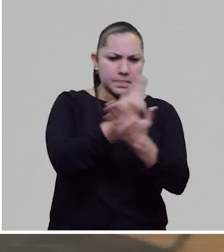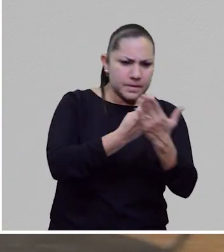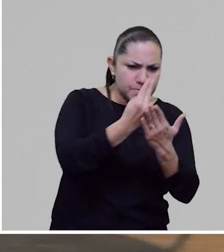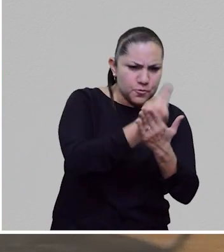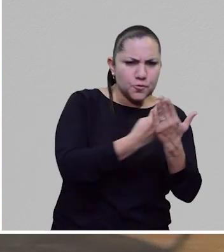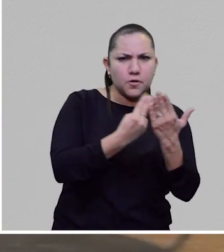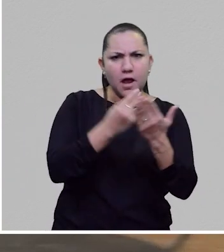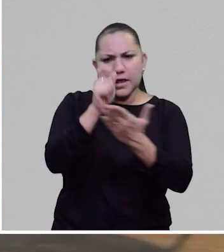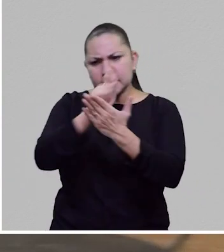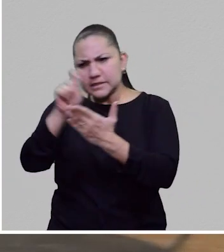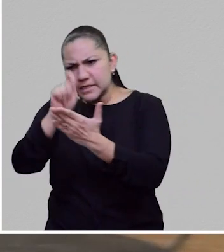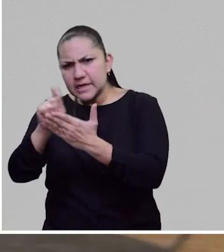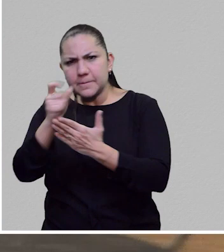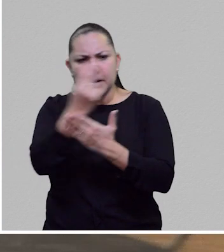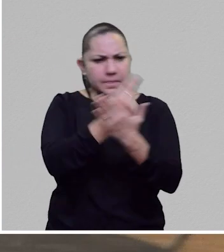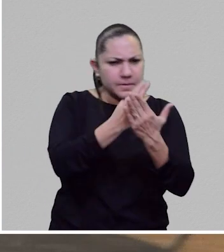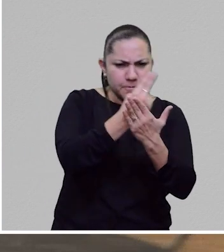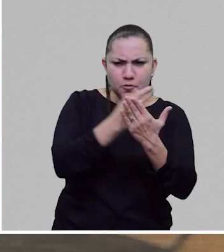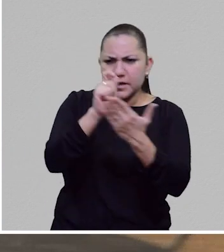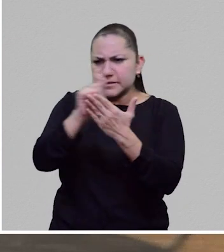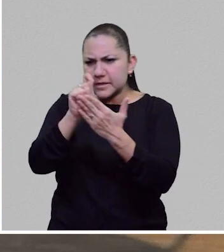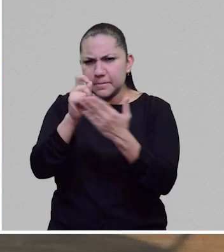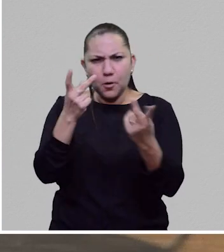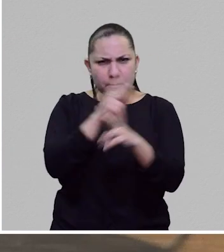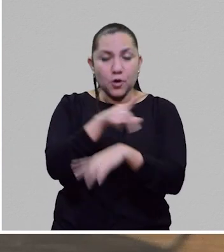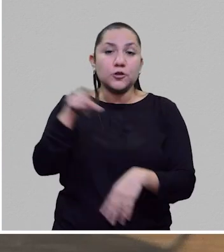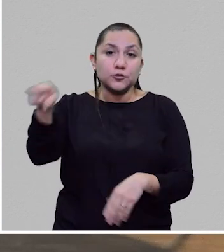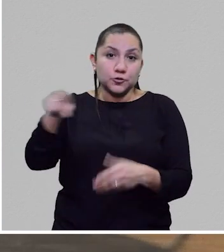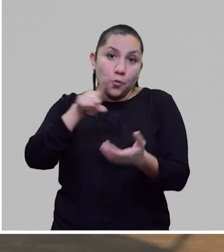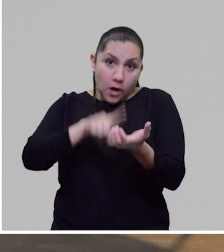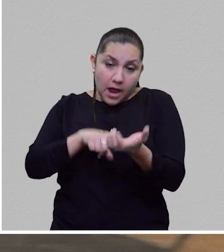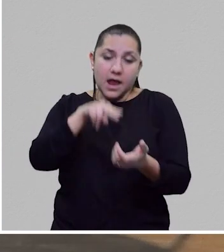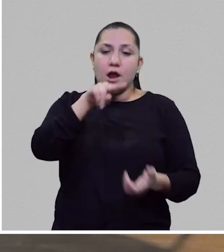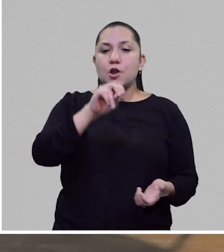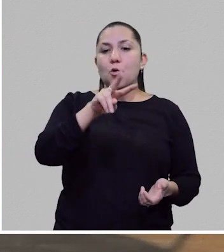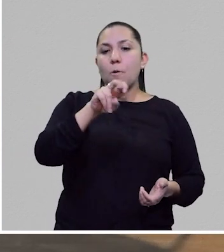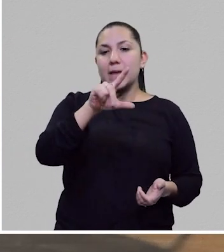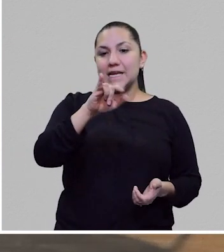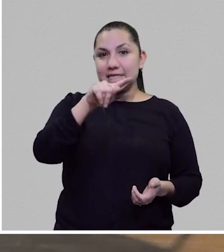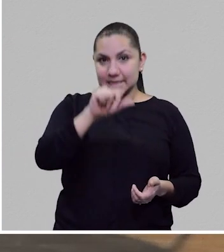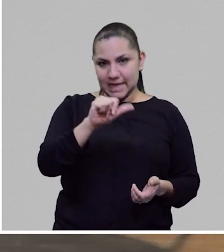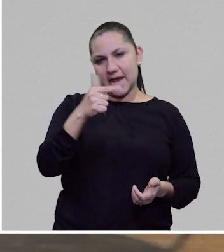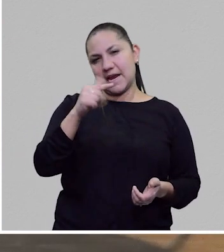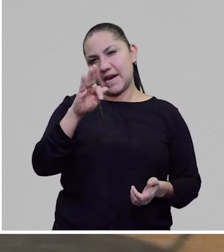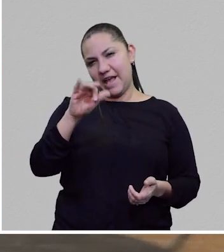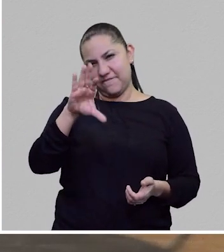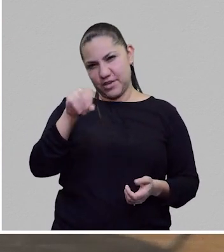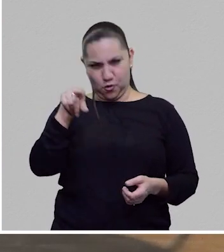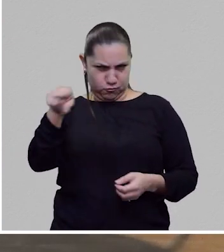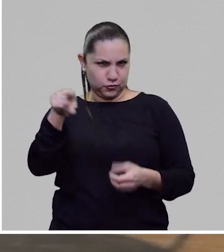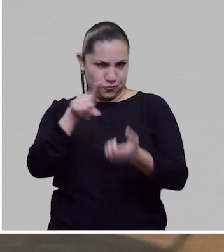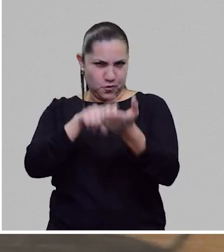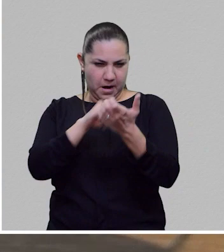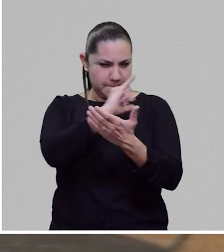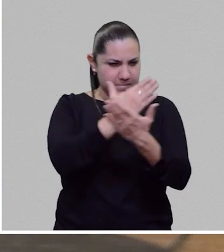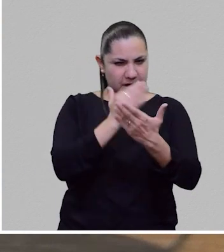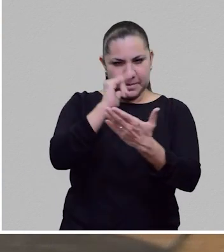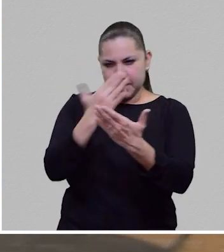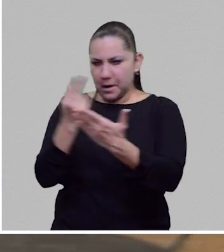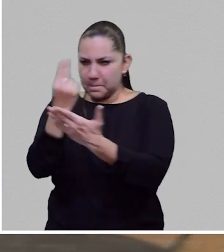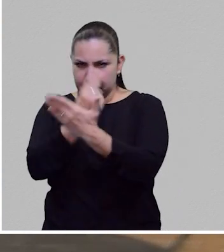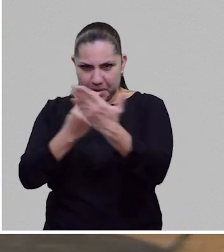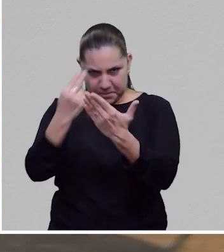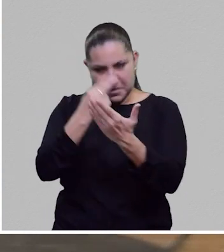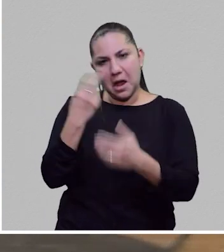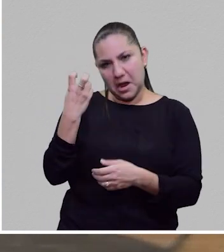dibujan, y dibujan escribiendo y escriben dibujando. Eres novelista gráfico y no gráfico. Entonces, por ejemplo, y además, bueno,